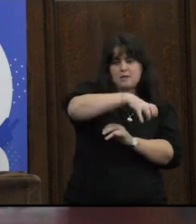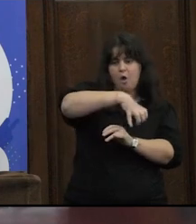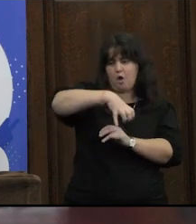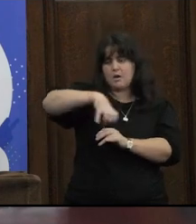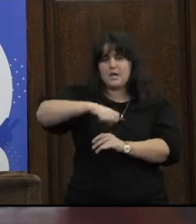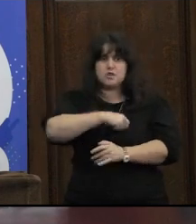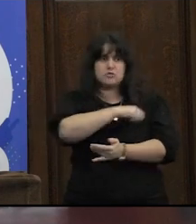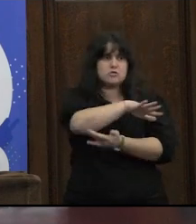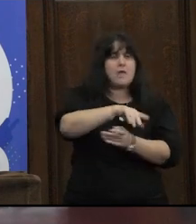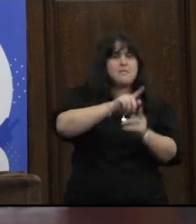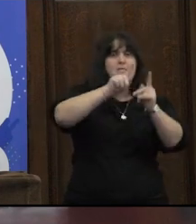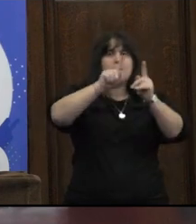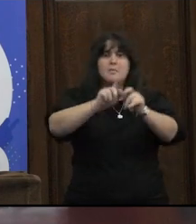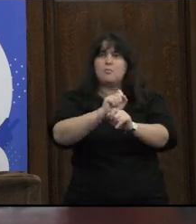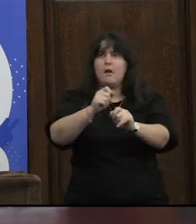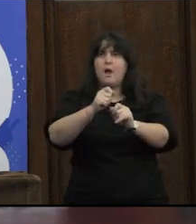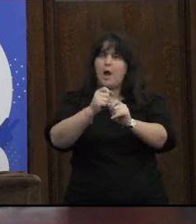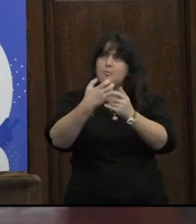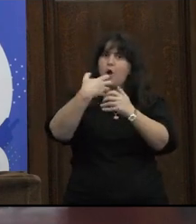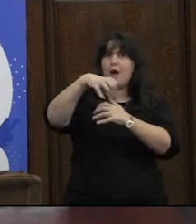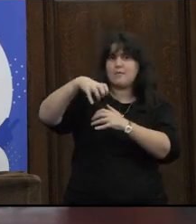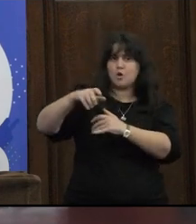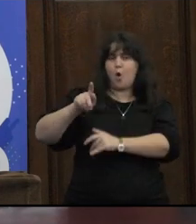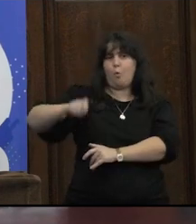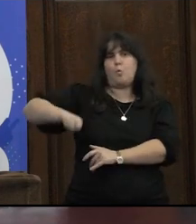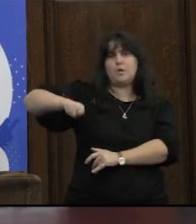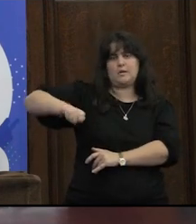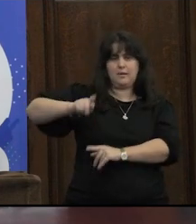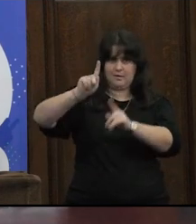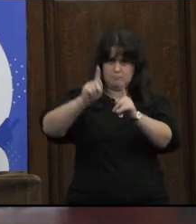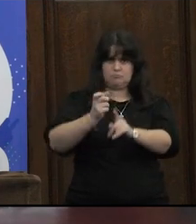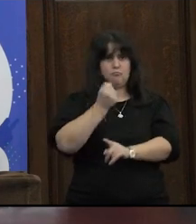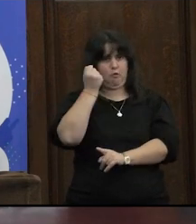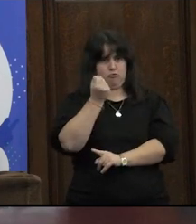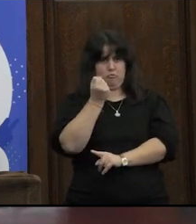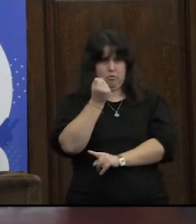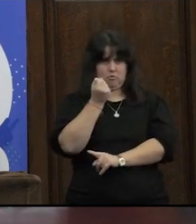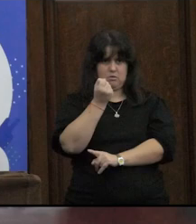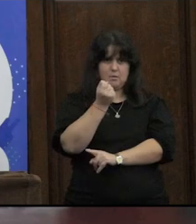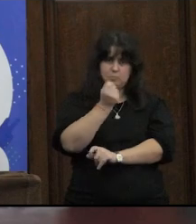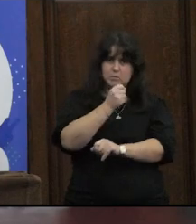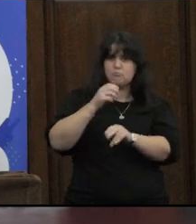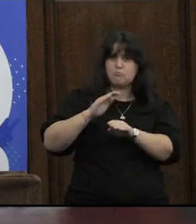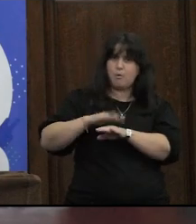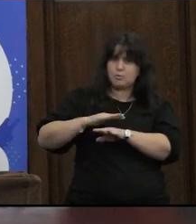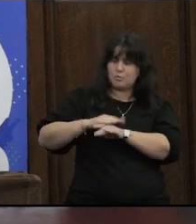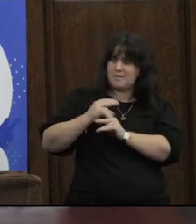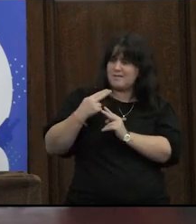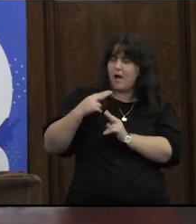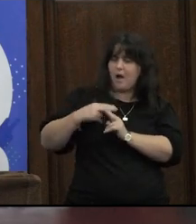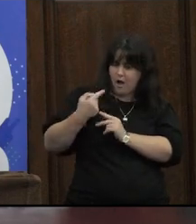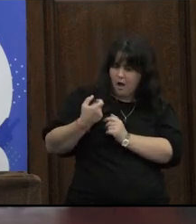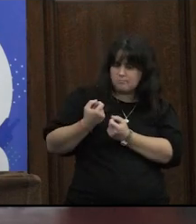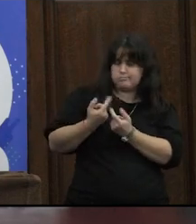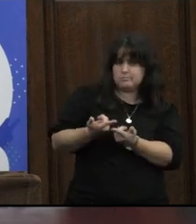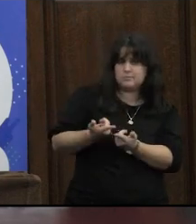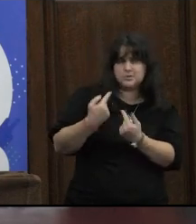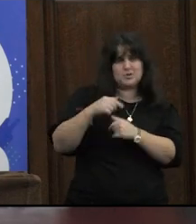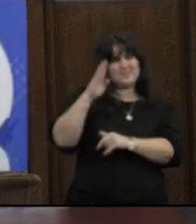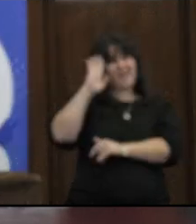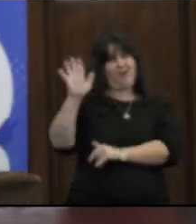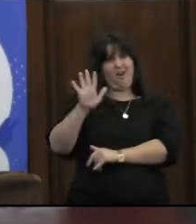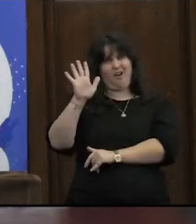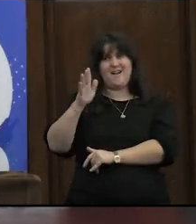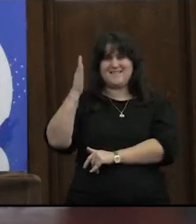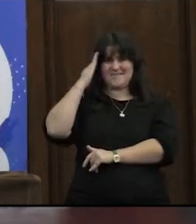categorías sociales a las cosas sino también en términos de las categorías jurídicas porque cuando se puede poner un nombre también esto ya lo sabemos desde